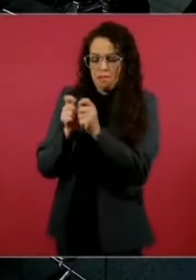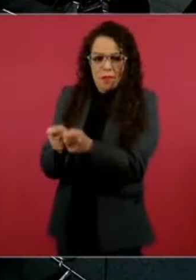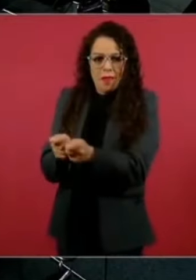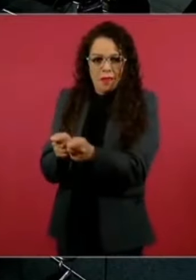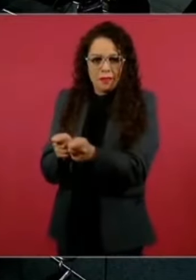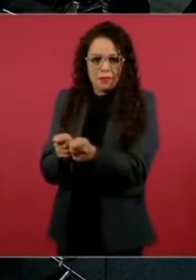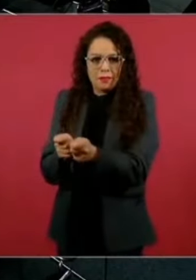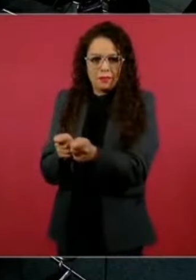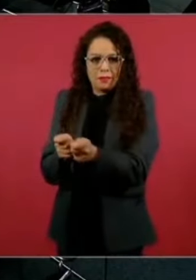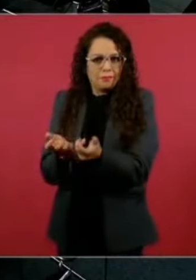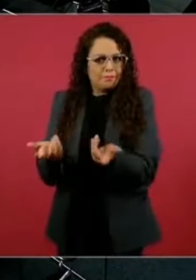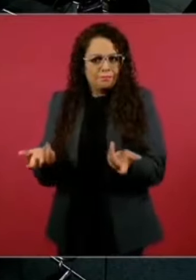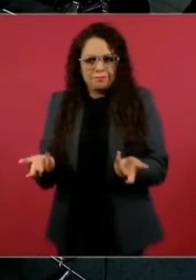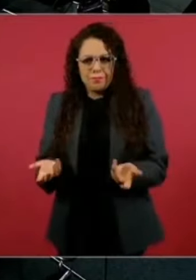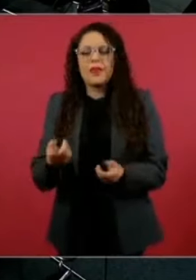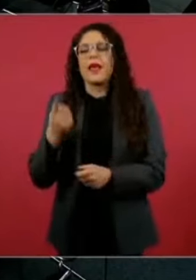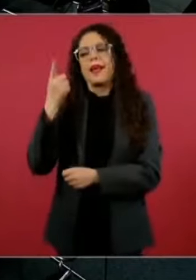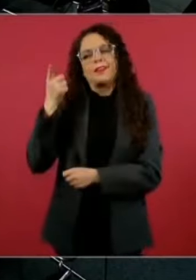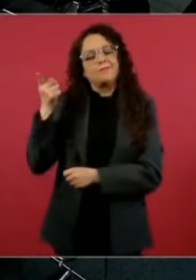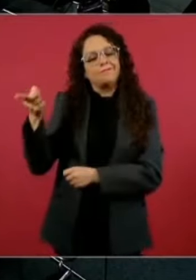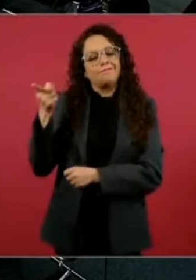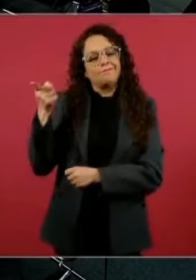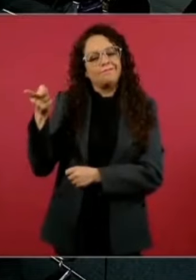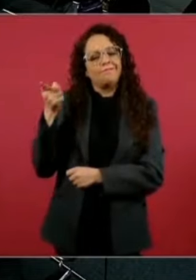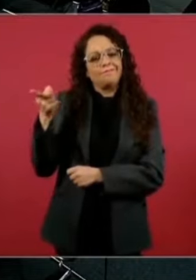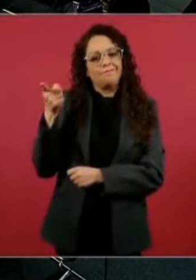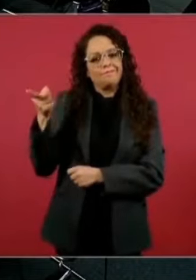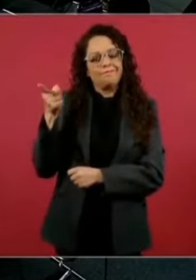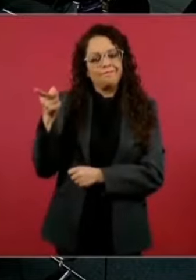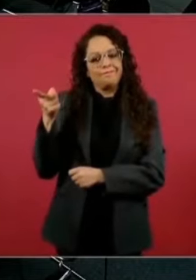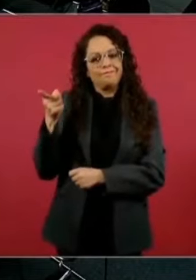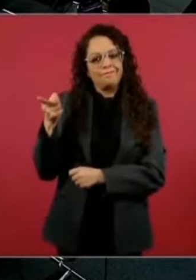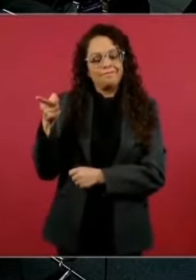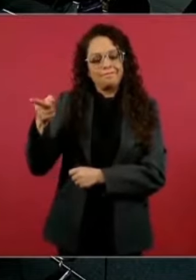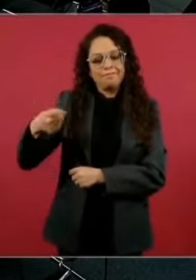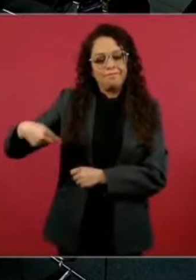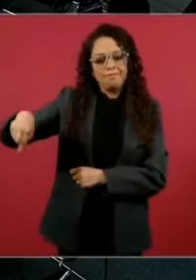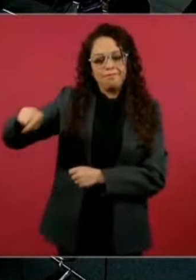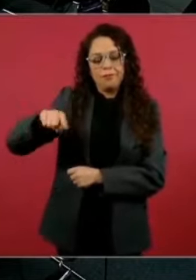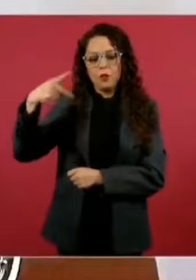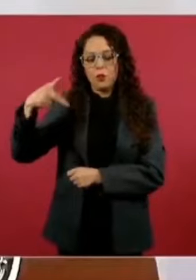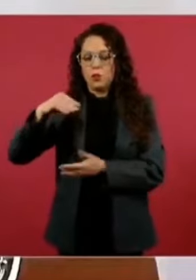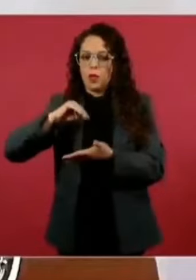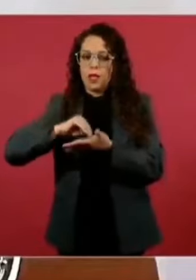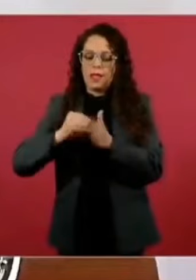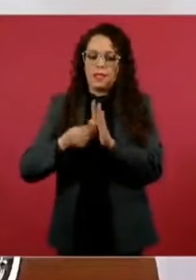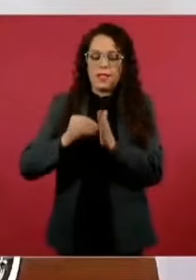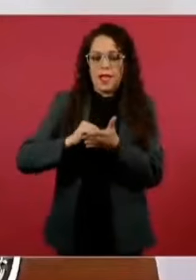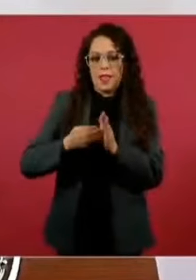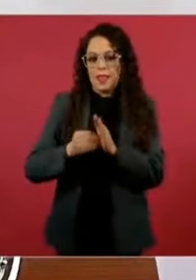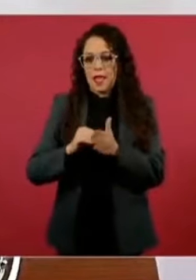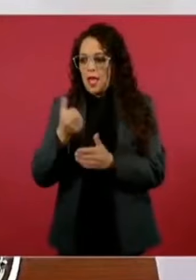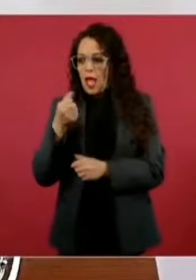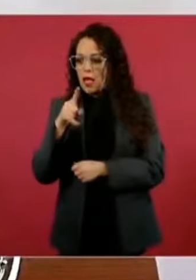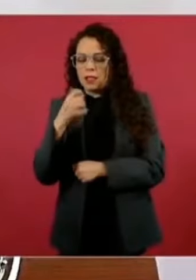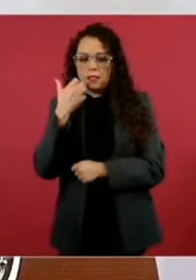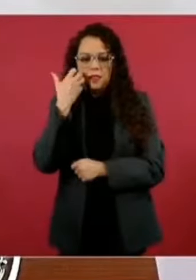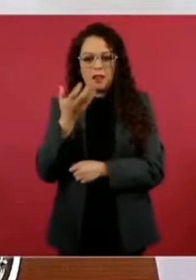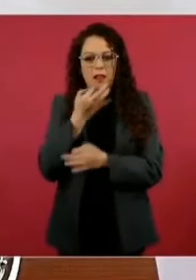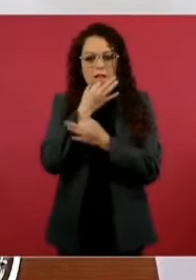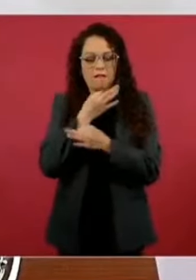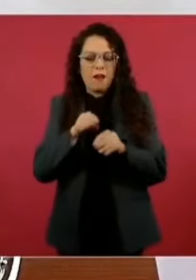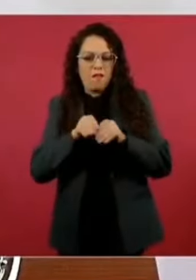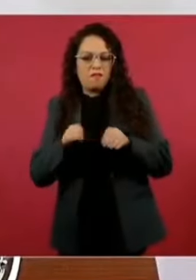la imaginación y en la estrategia propagandística que